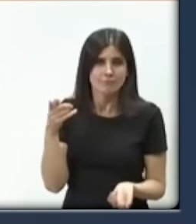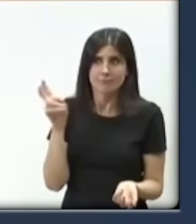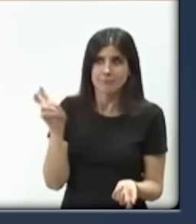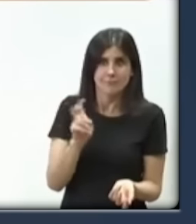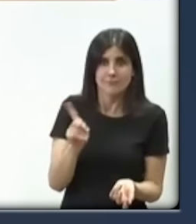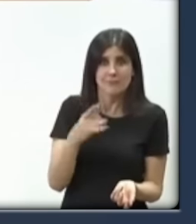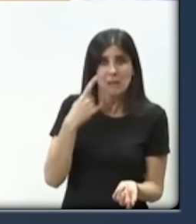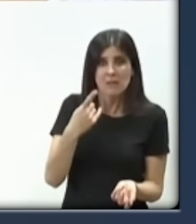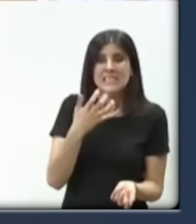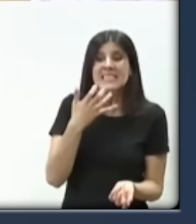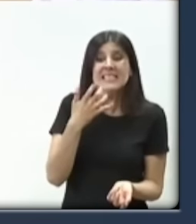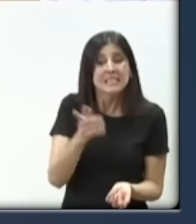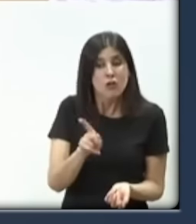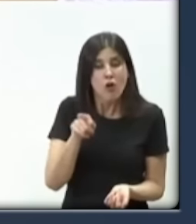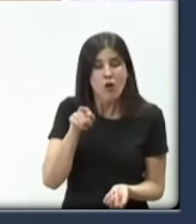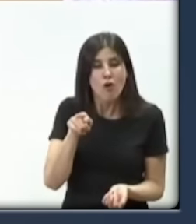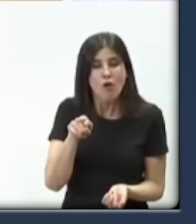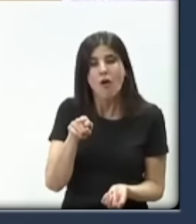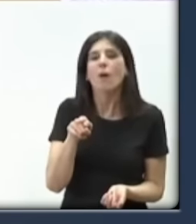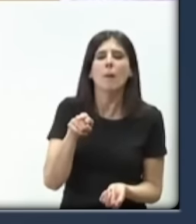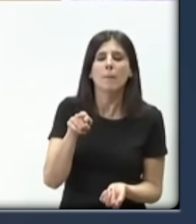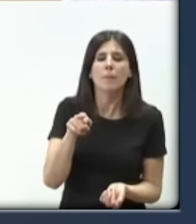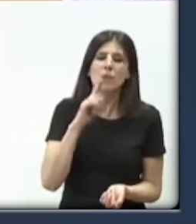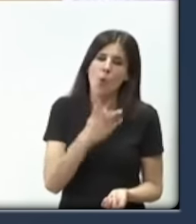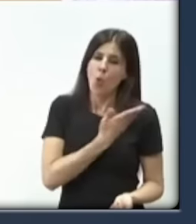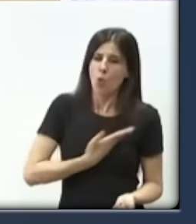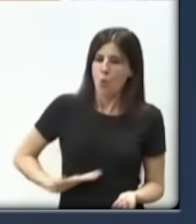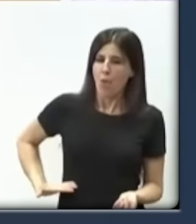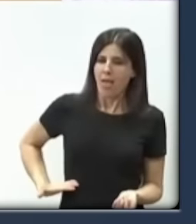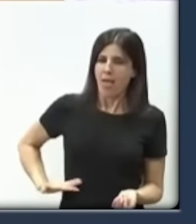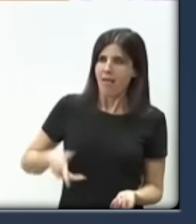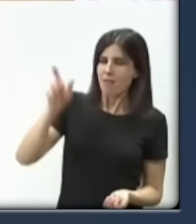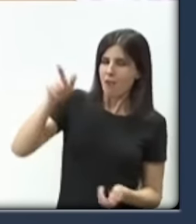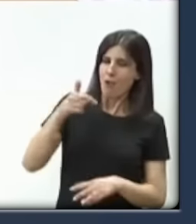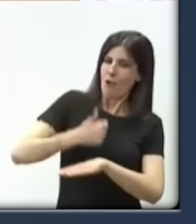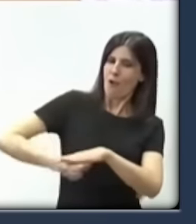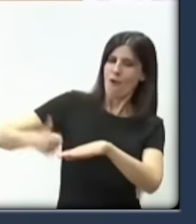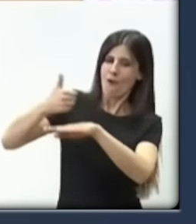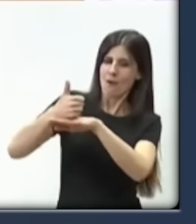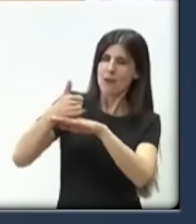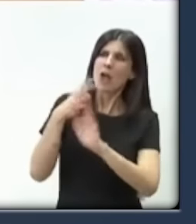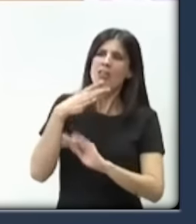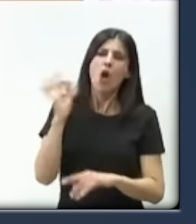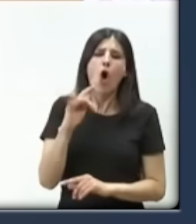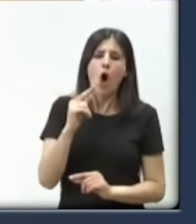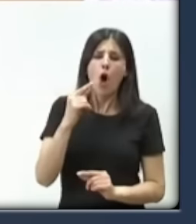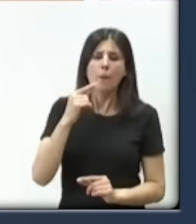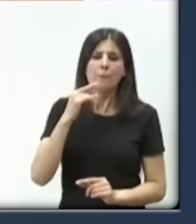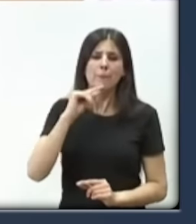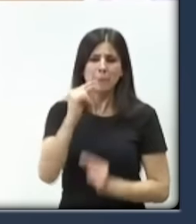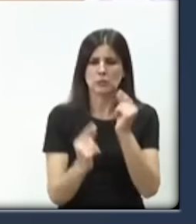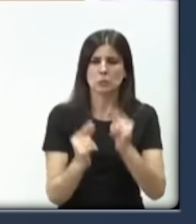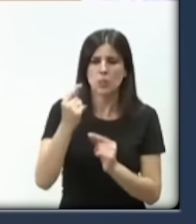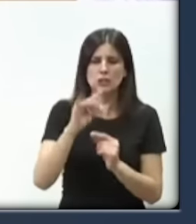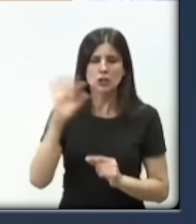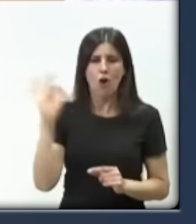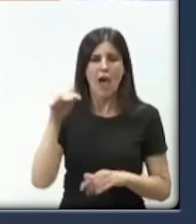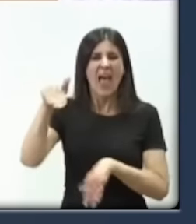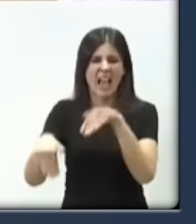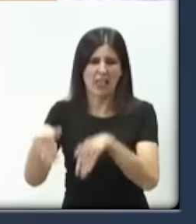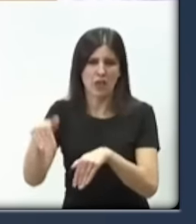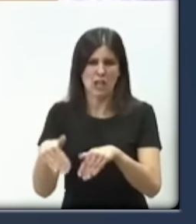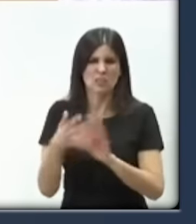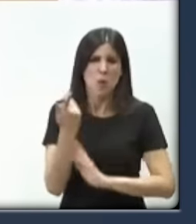O si no, hagan caso a su gran amo, que dijo, o presupuestos o elecciones. O un gobierno sin presupuesto